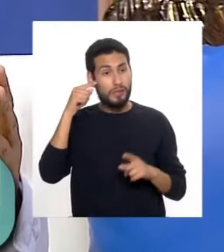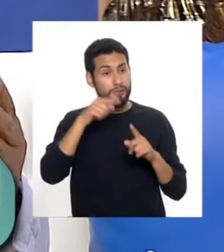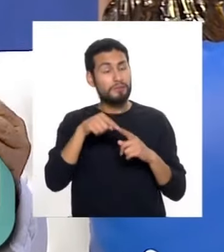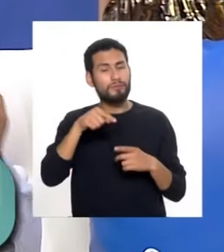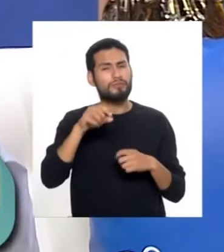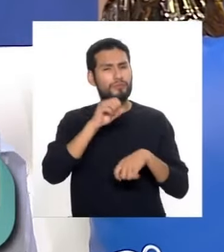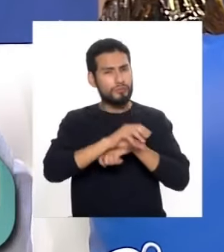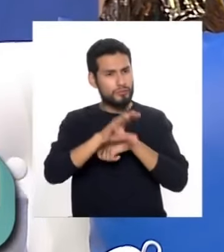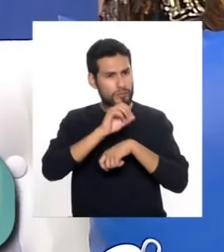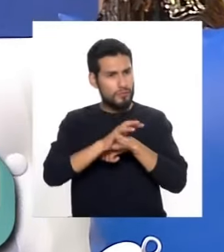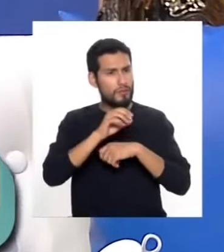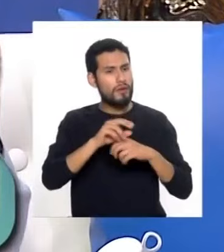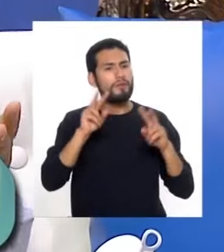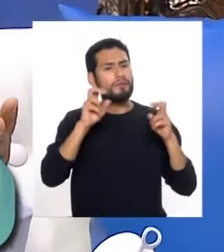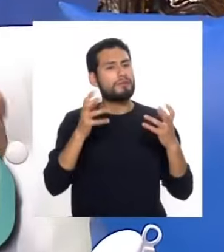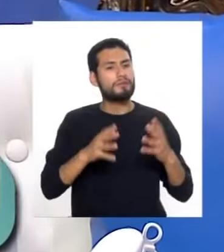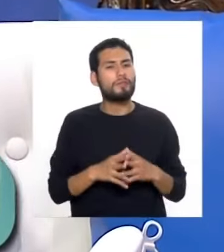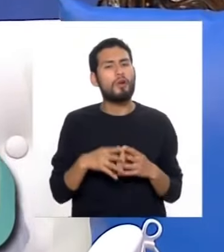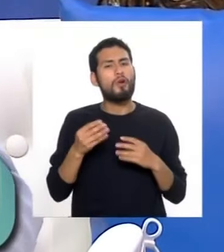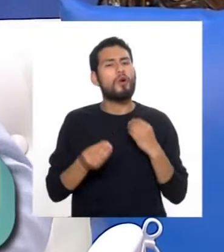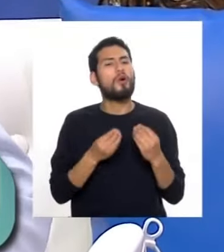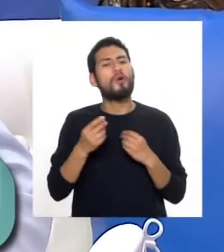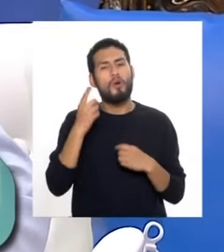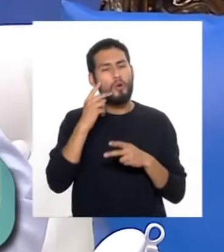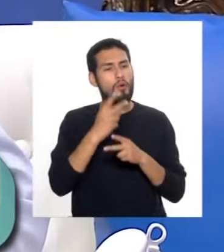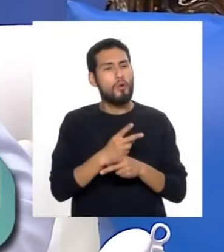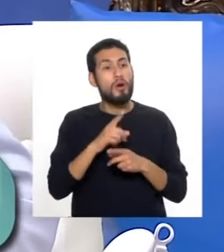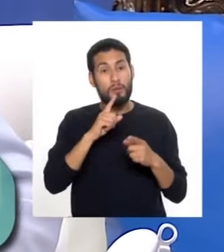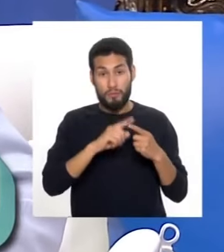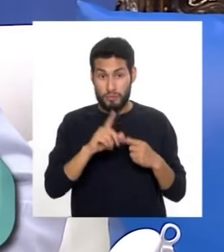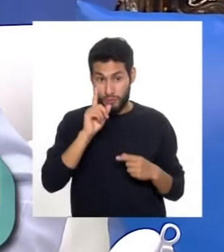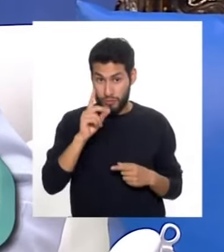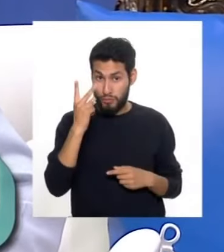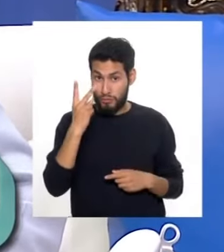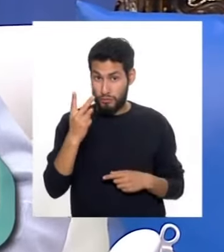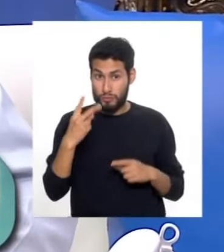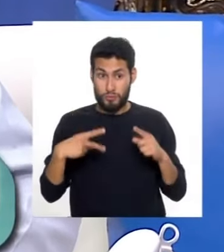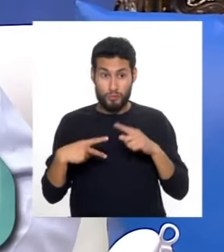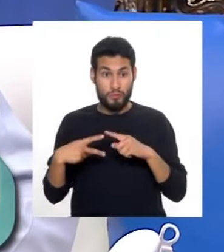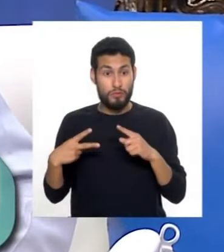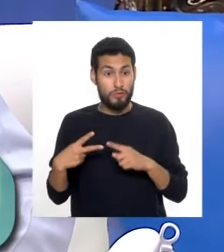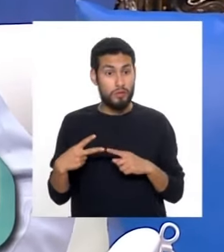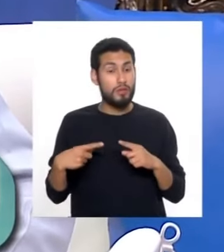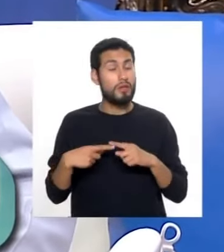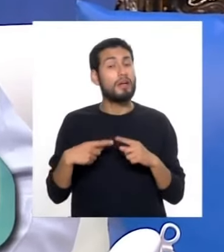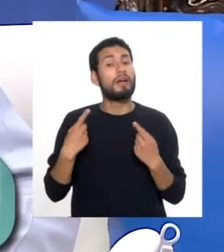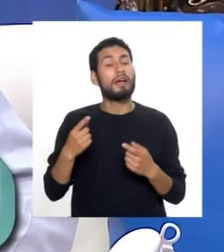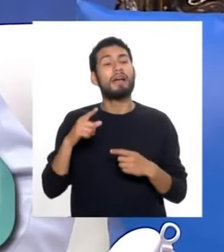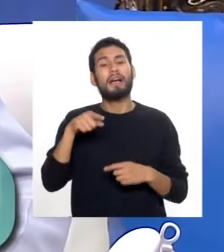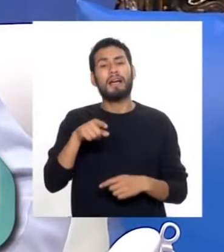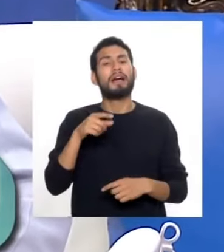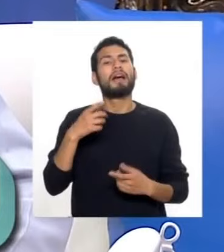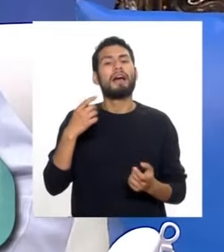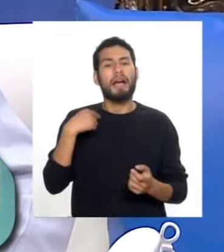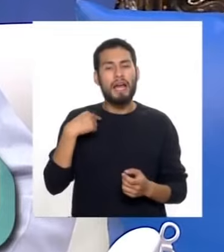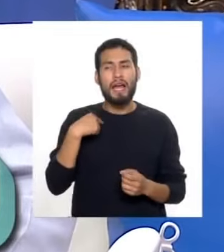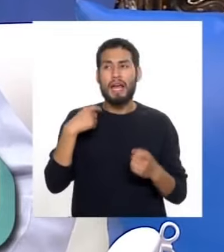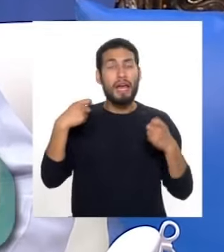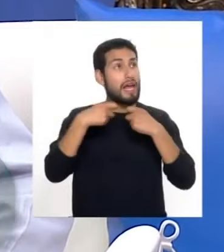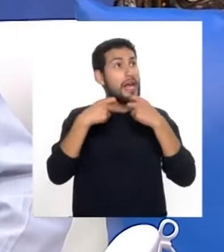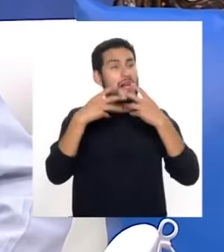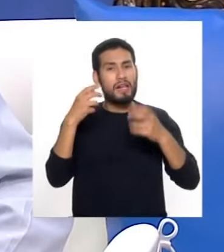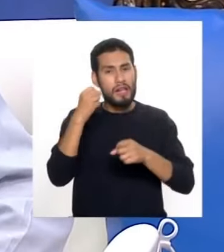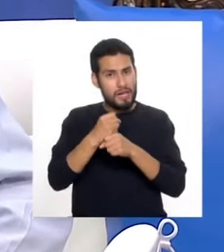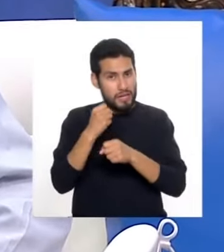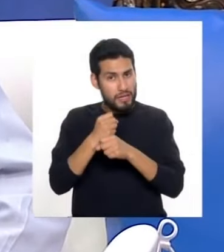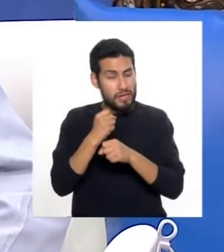algunos consejos relacionados con cómo ahorrar. Pero debemos entender dos cosas. La energía es trabajo y el